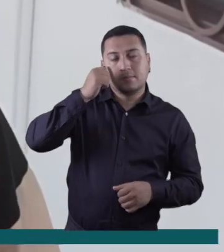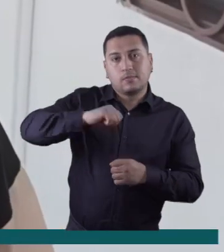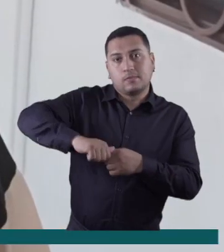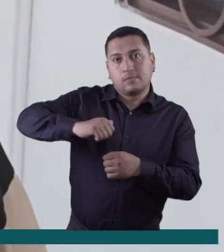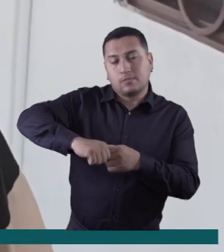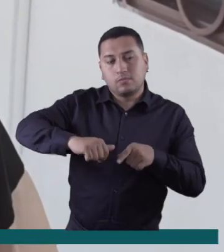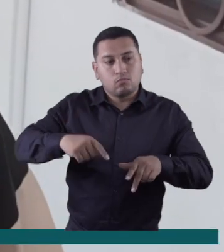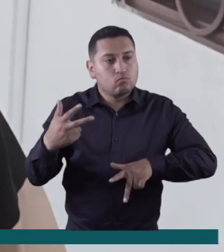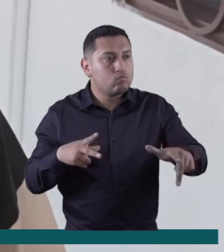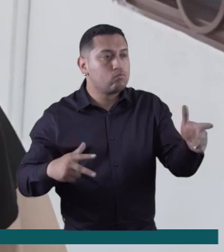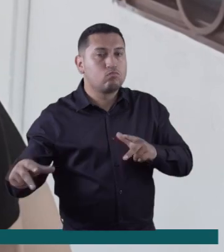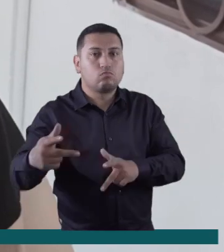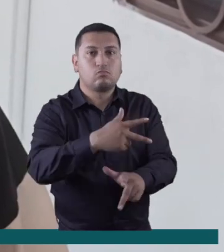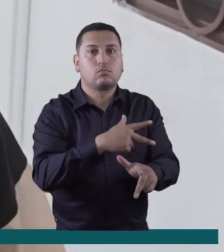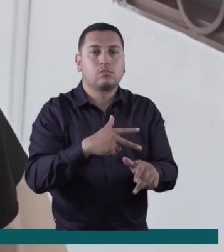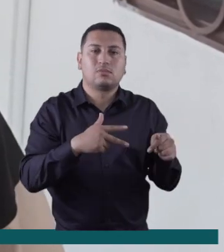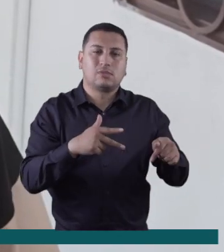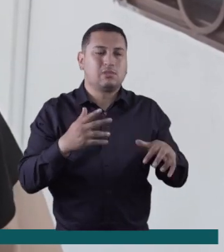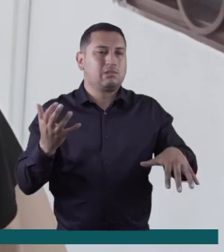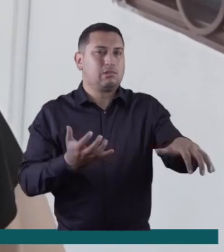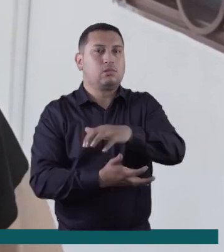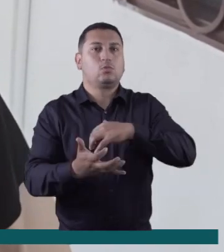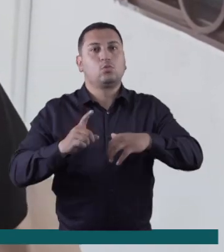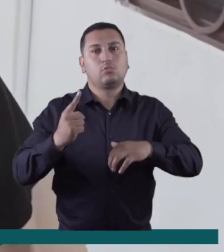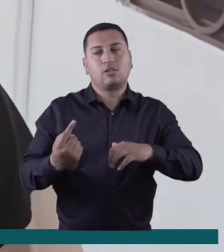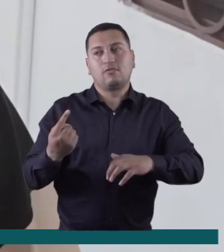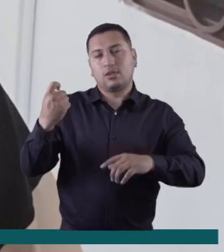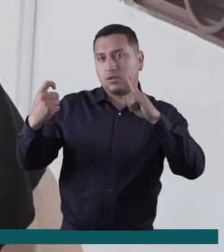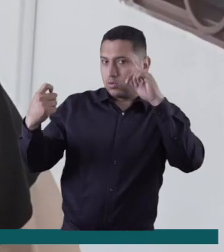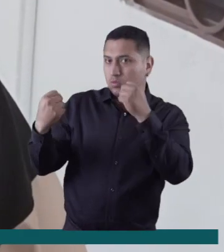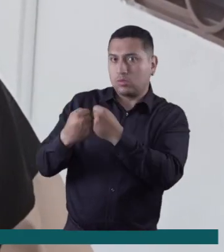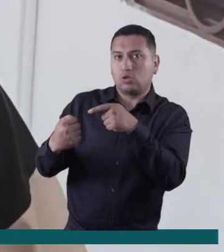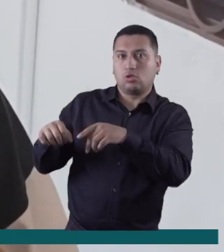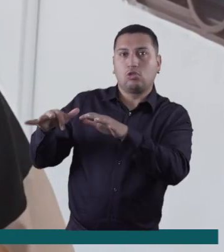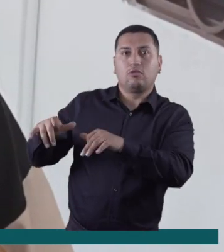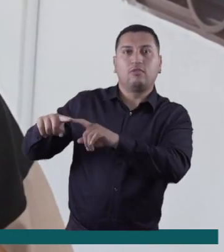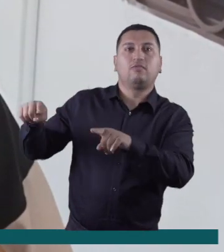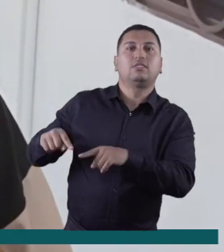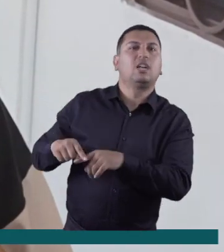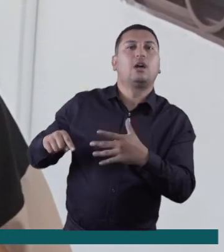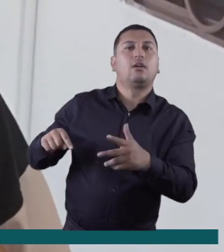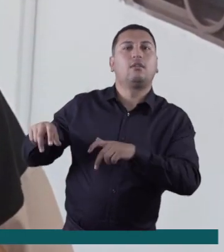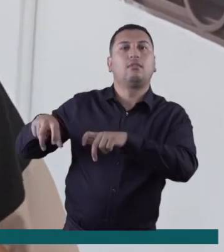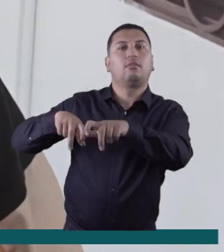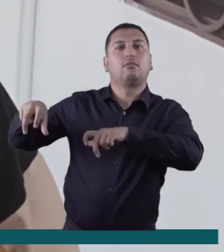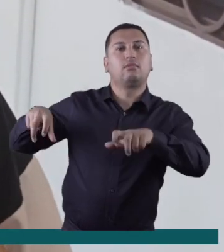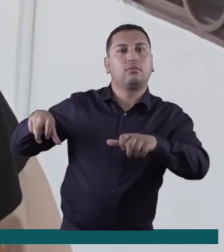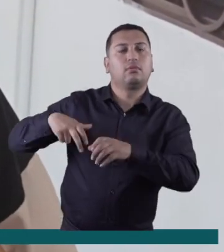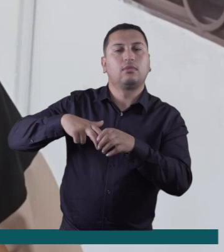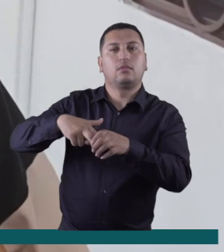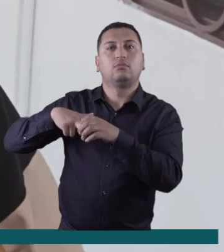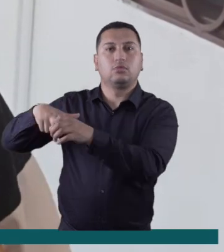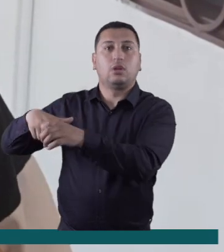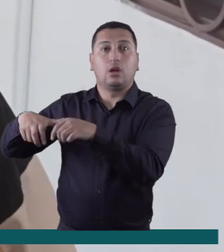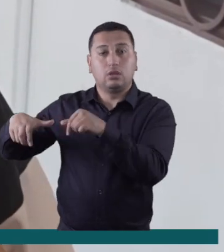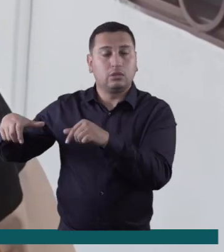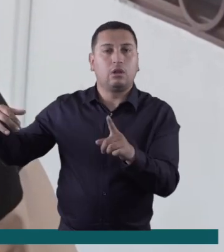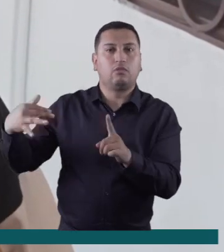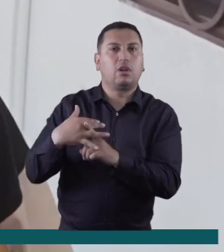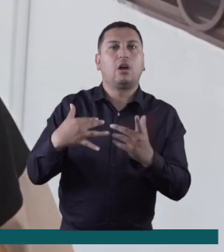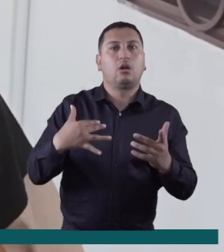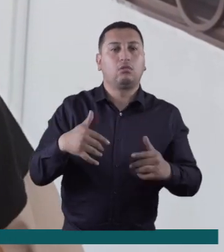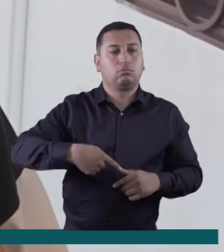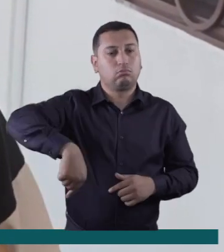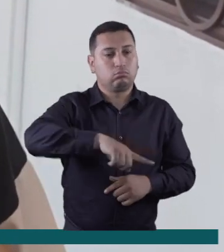en el municipio de Arauca capital está hecho un caos debido a que no hay un convenio con la oficina de tránsito y transporte. Y esto conlleva a que los usuarios